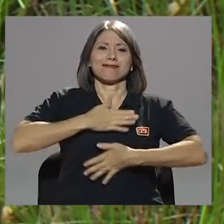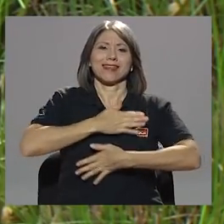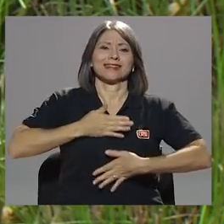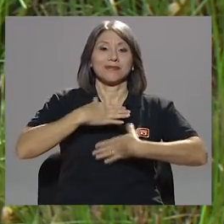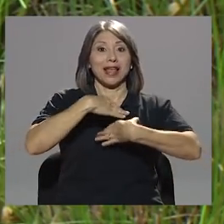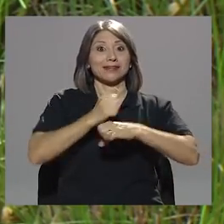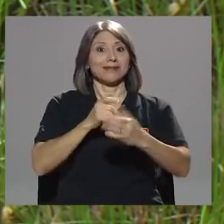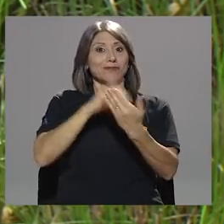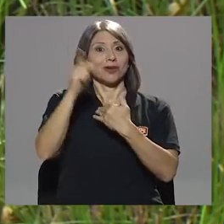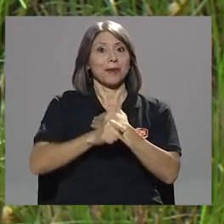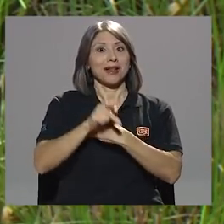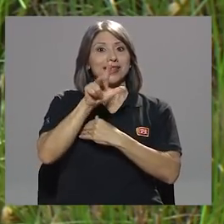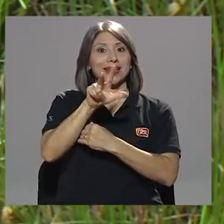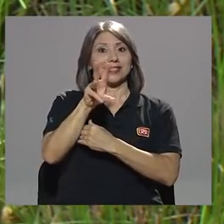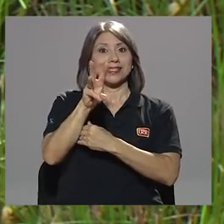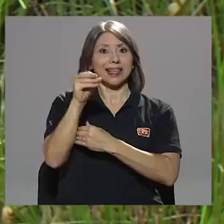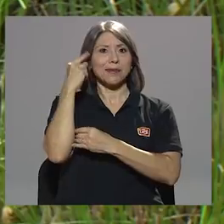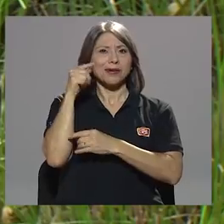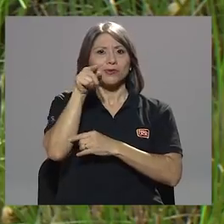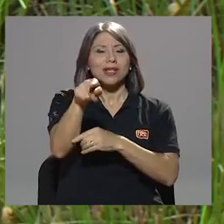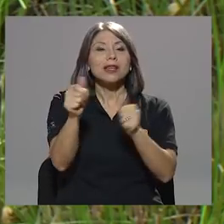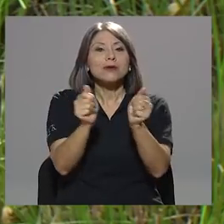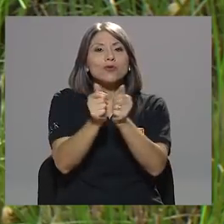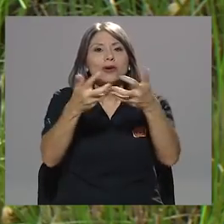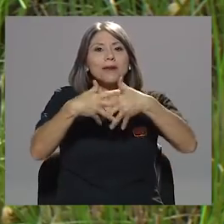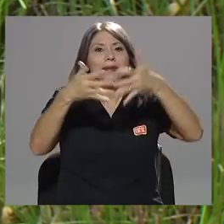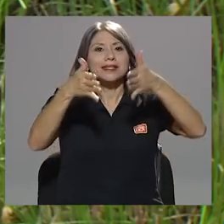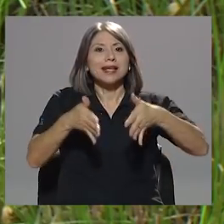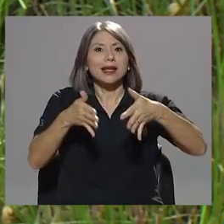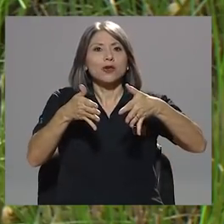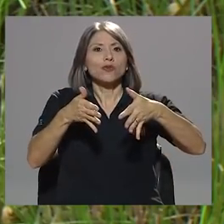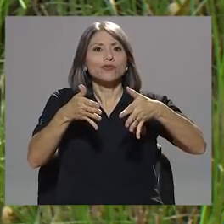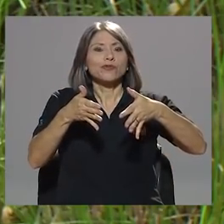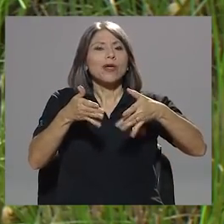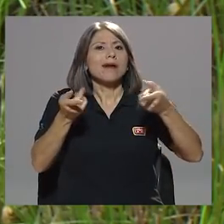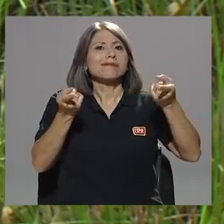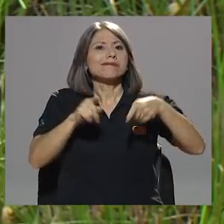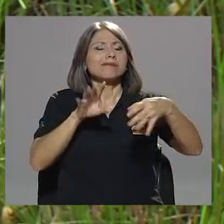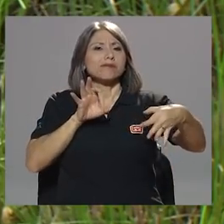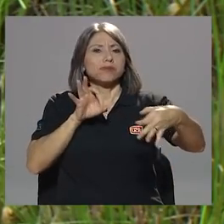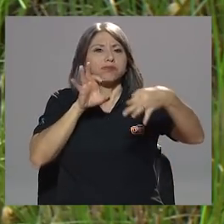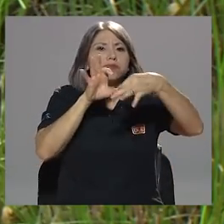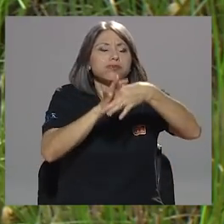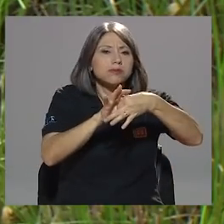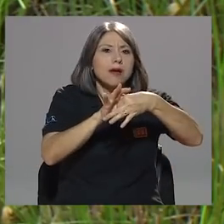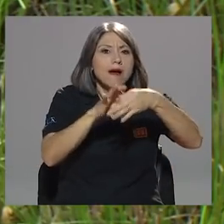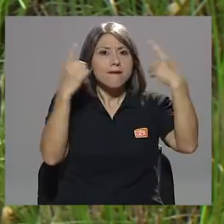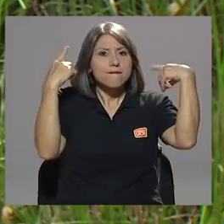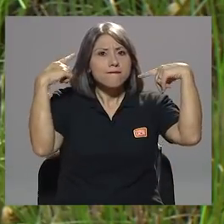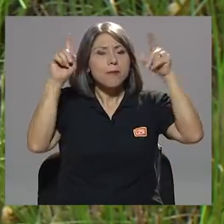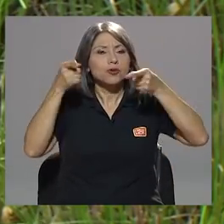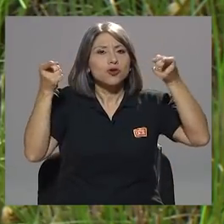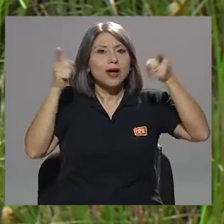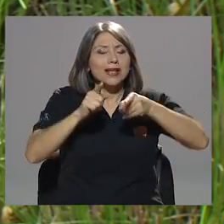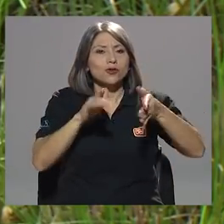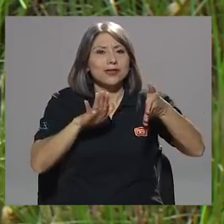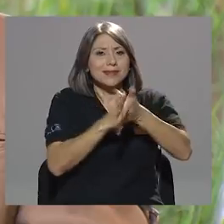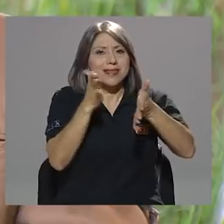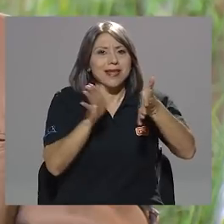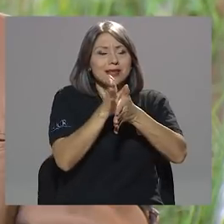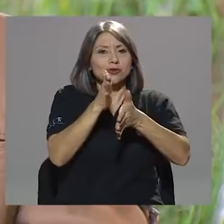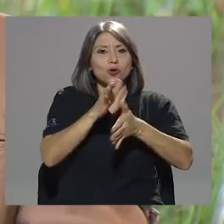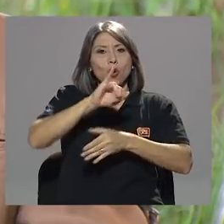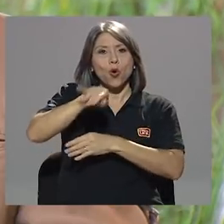haciendo 360 para usted con el empresario vinculado casualmente al famoso caso del cementazo, don Juan